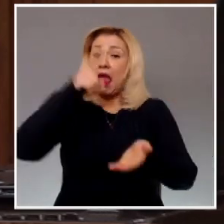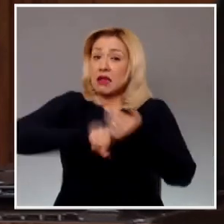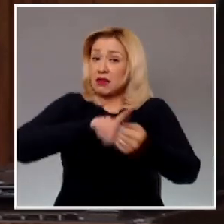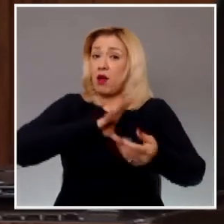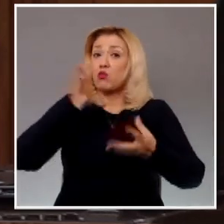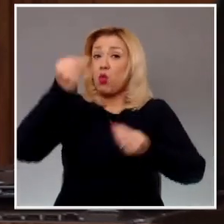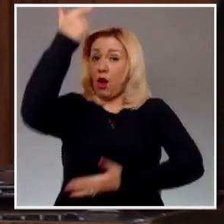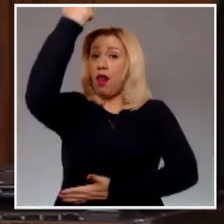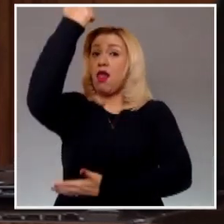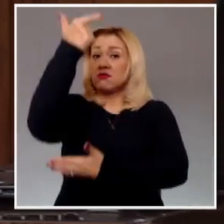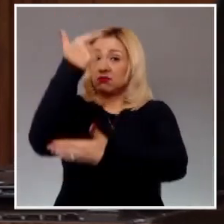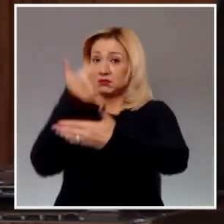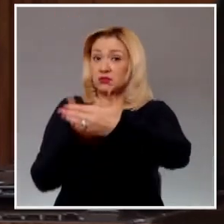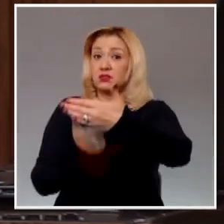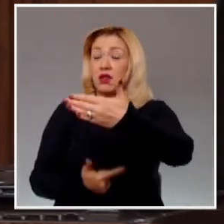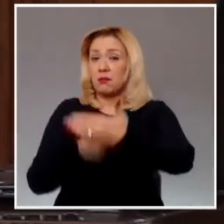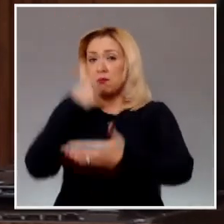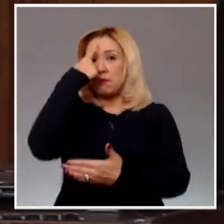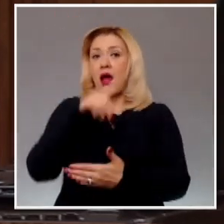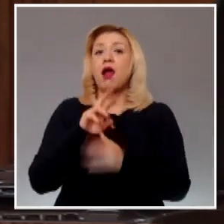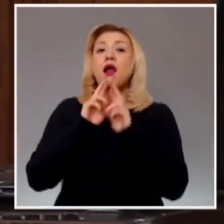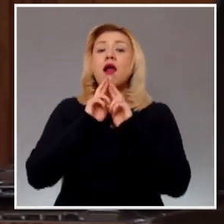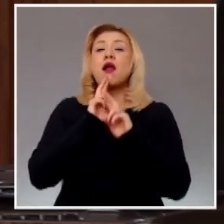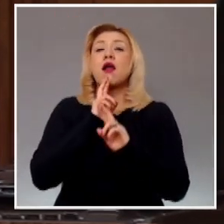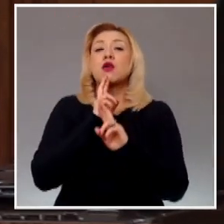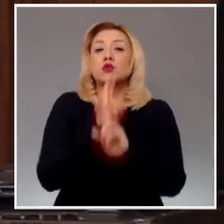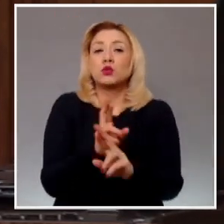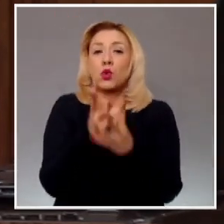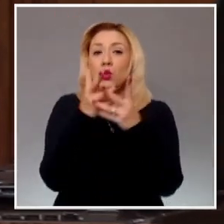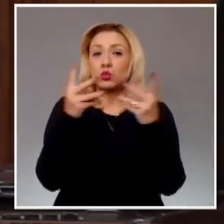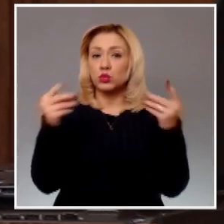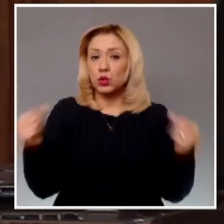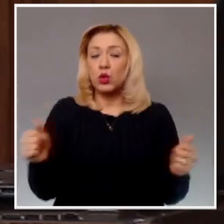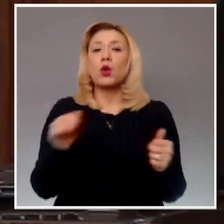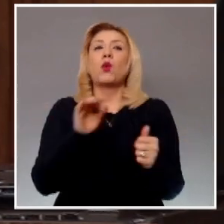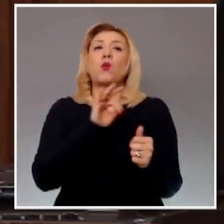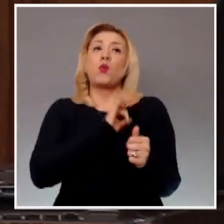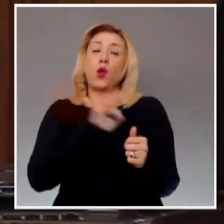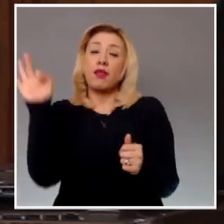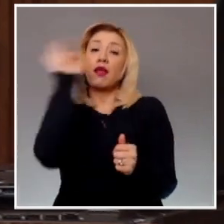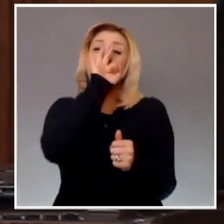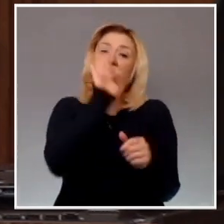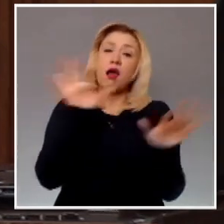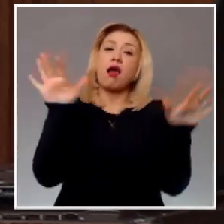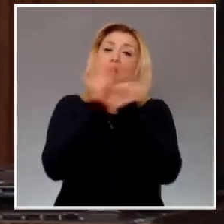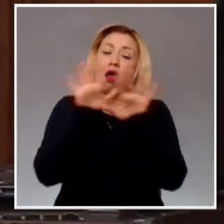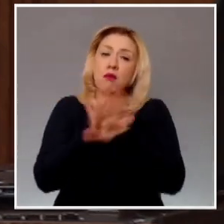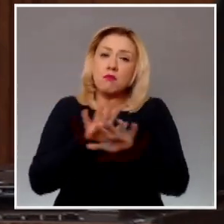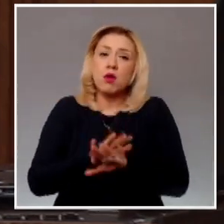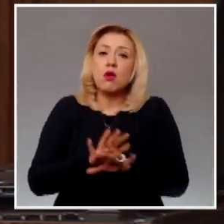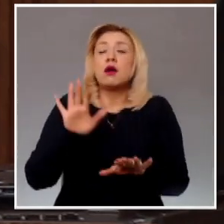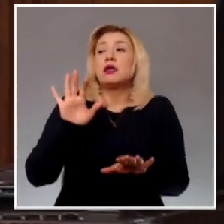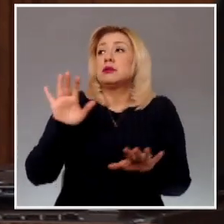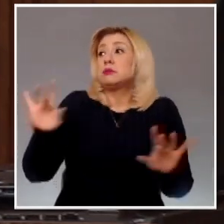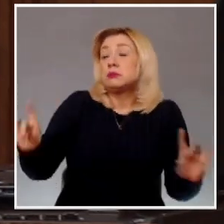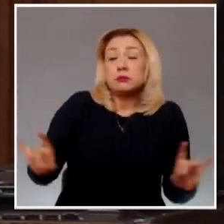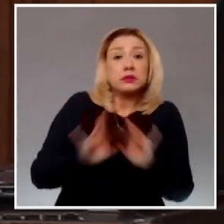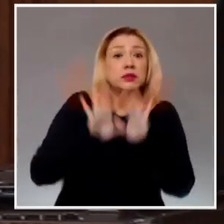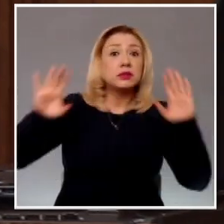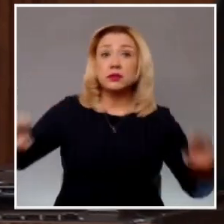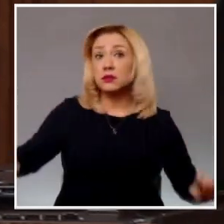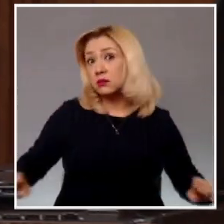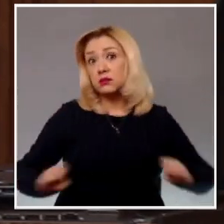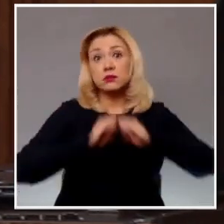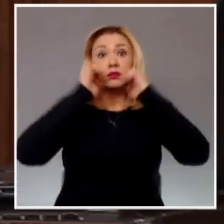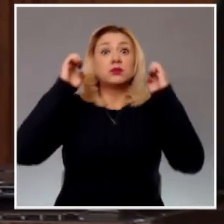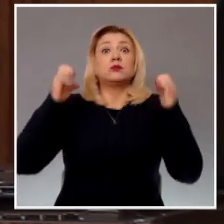que, insisto, podría modificarse a partir de diversos factores, como por ejemplo la